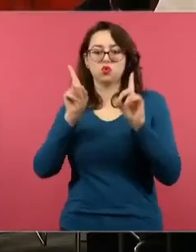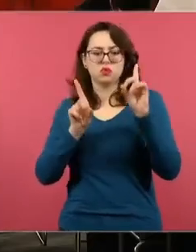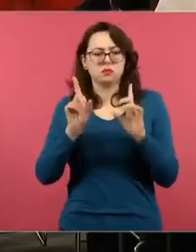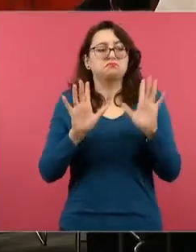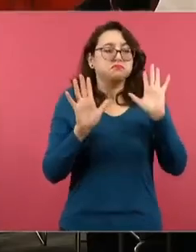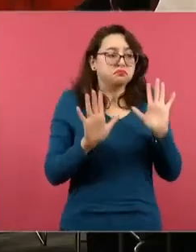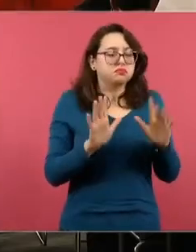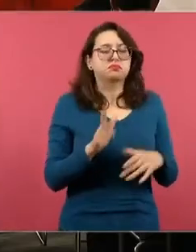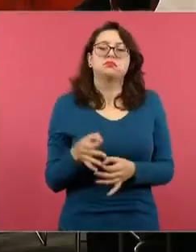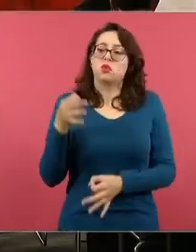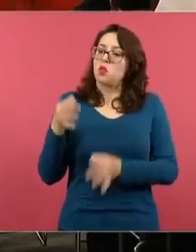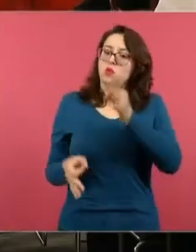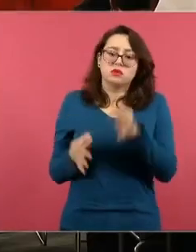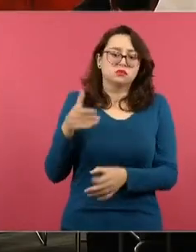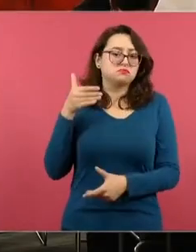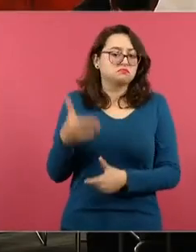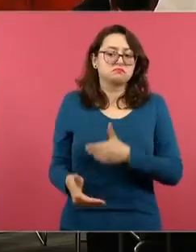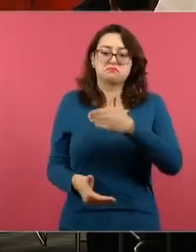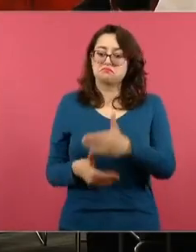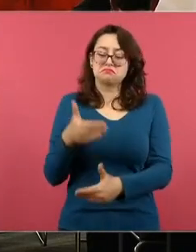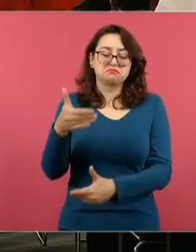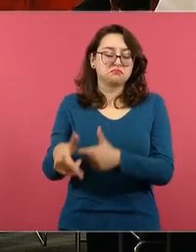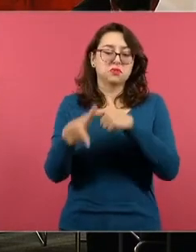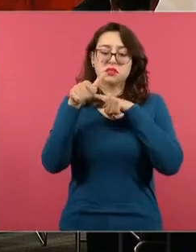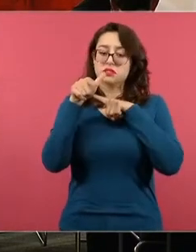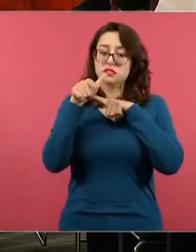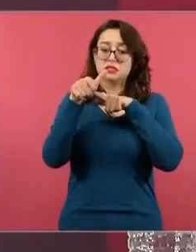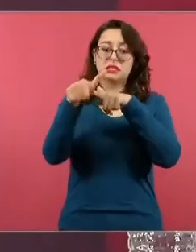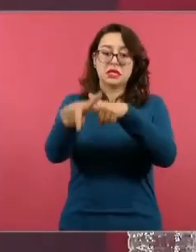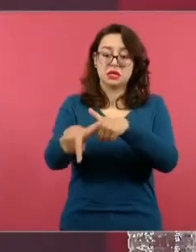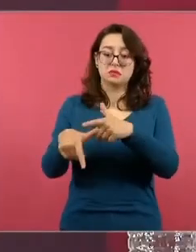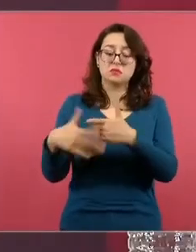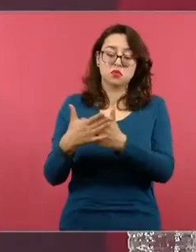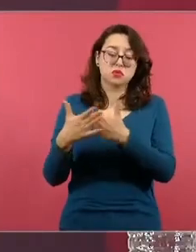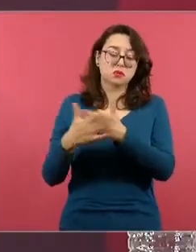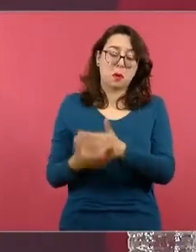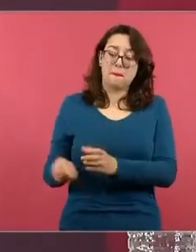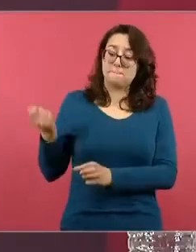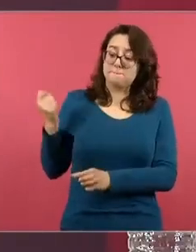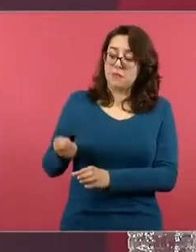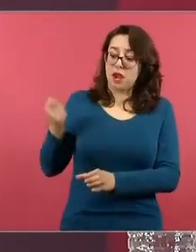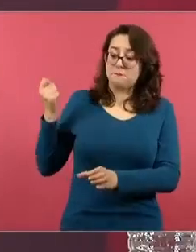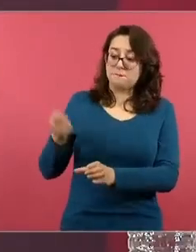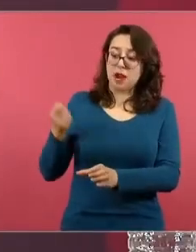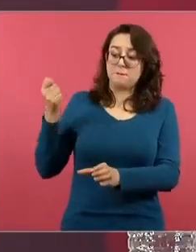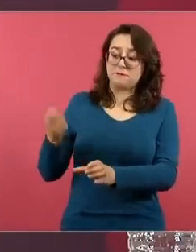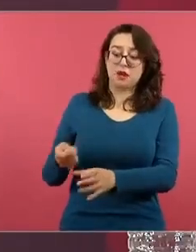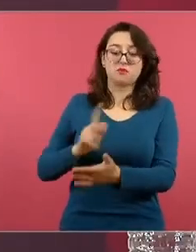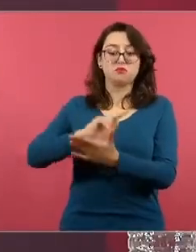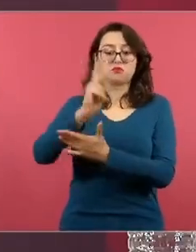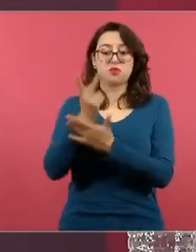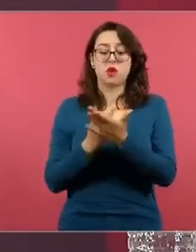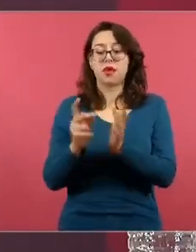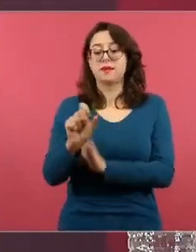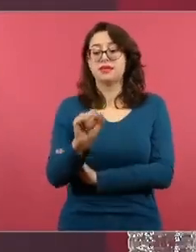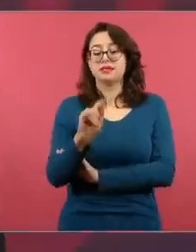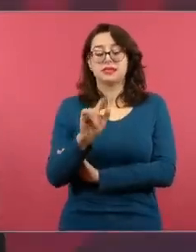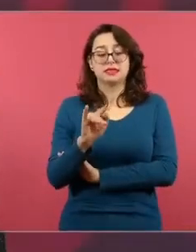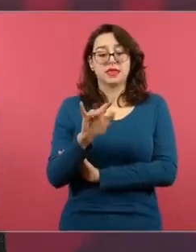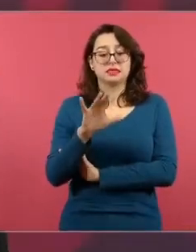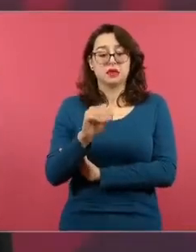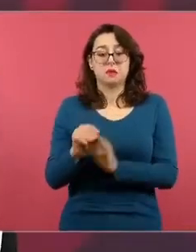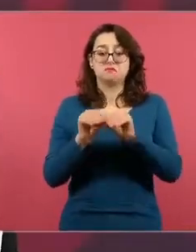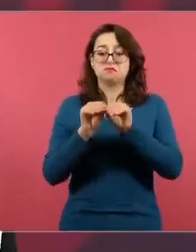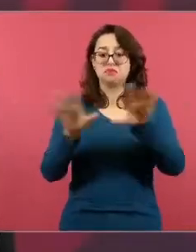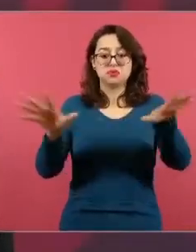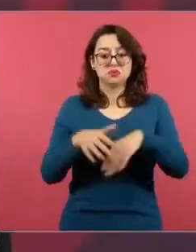acuerdos secretariales que resolverán algunas de las dudas y los programas sintéticos no habrá ningún